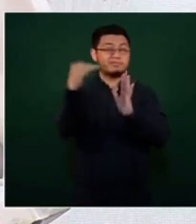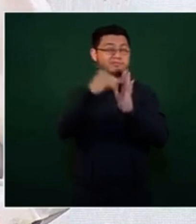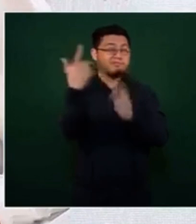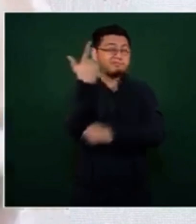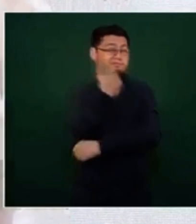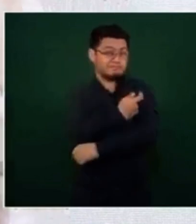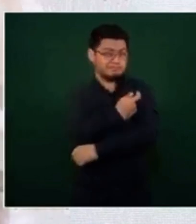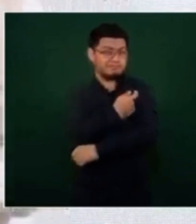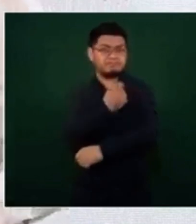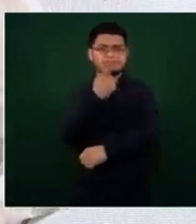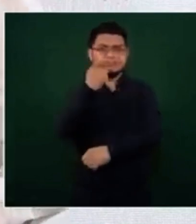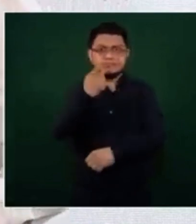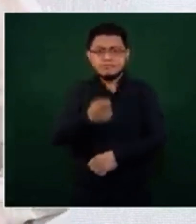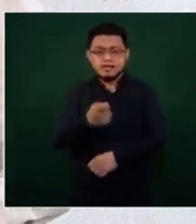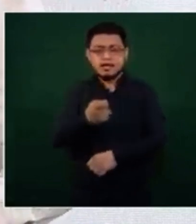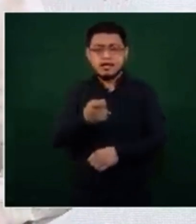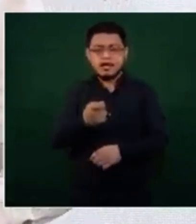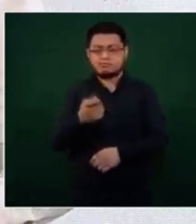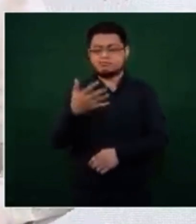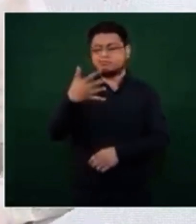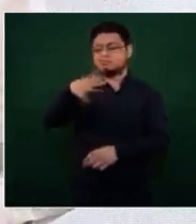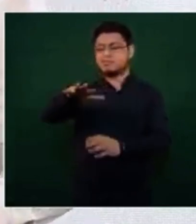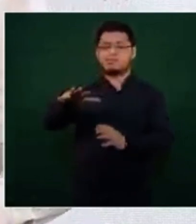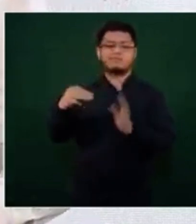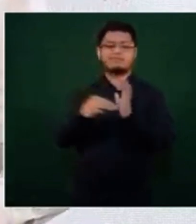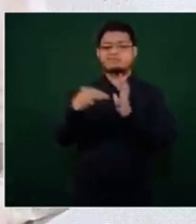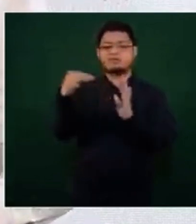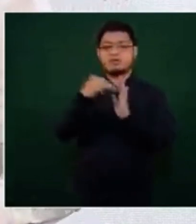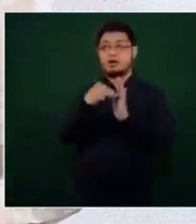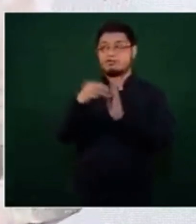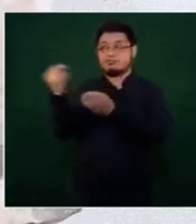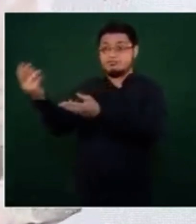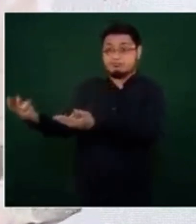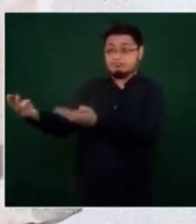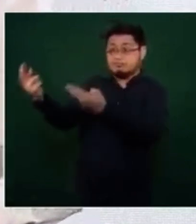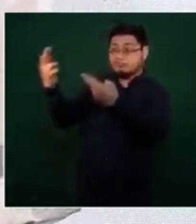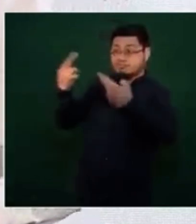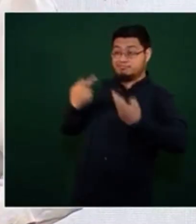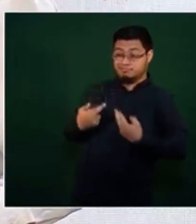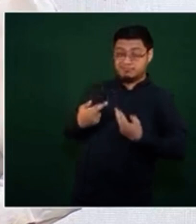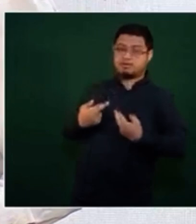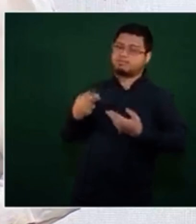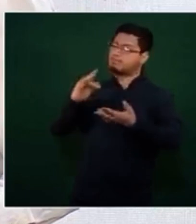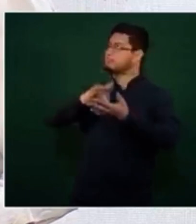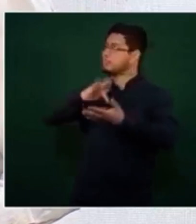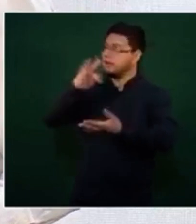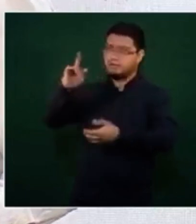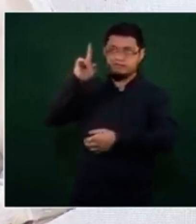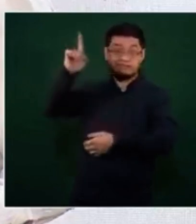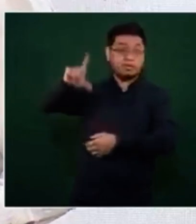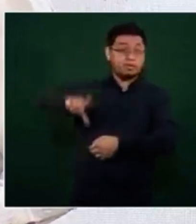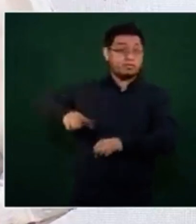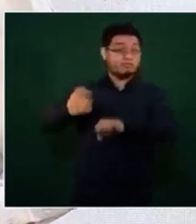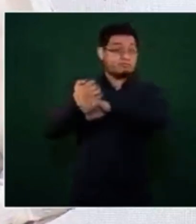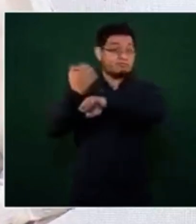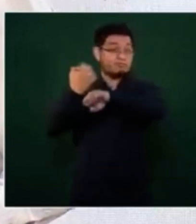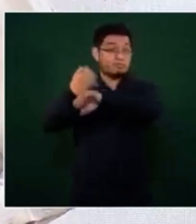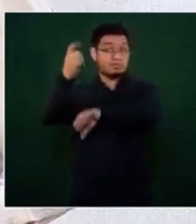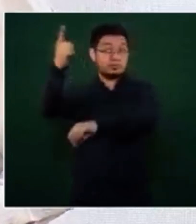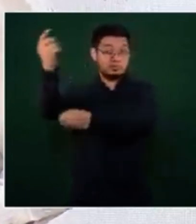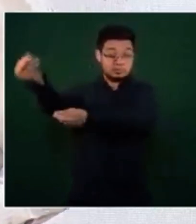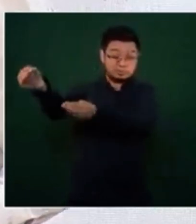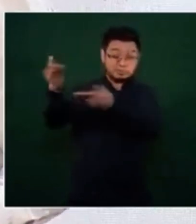incluye casi 10 millones de dosis que fueron donadas, y agradecemos también al gobierno de Estados Unidos por generosas